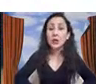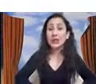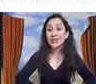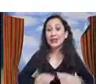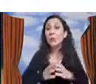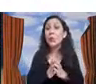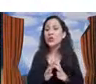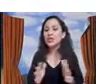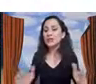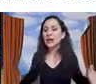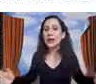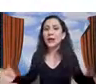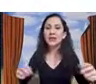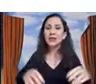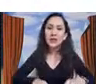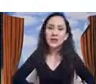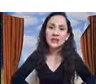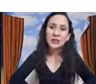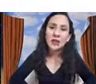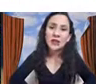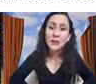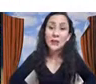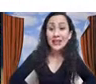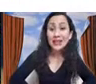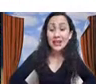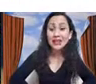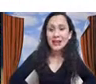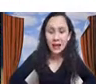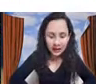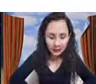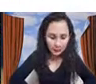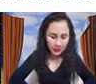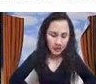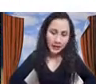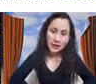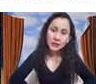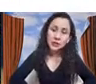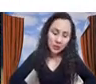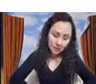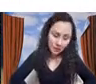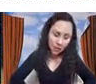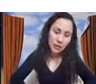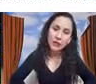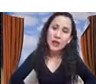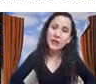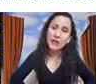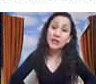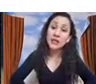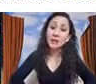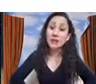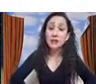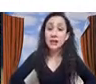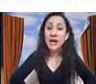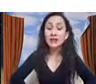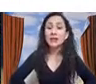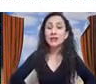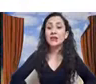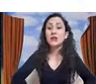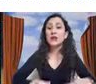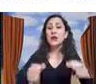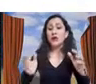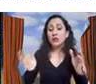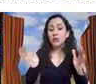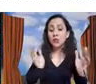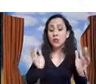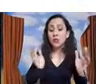numérico que tiene muchas variables que se suelen llamar de gran escala se suele aplicar un enfoque de divide y vencerás